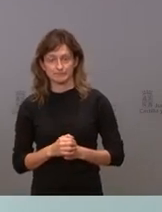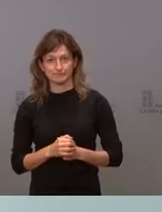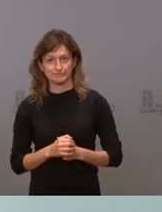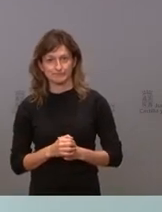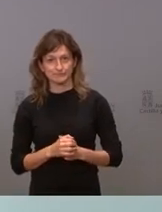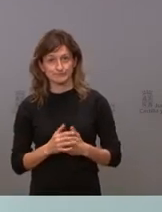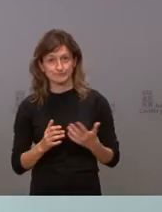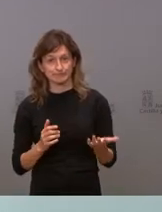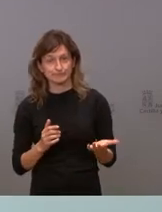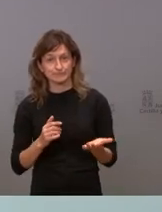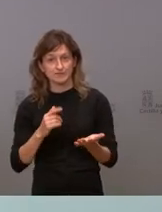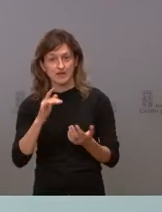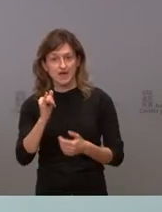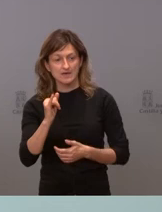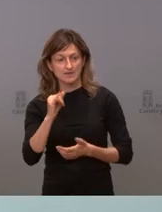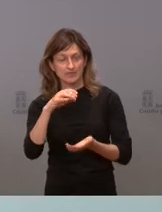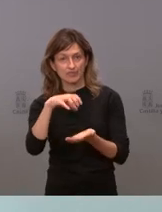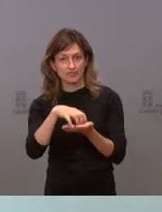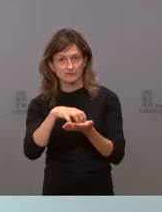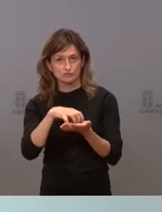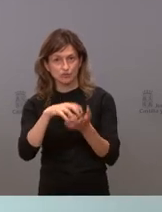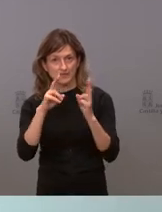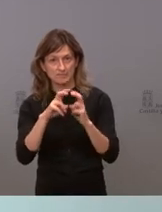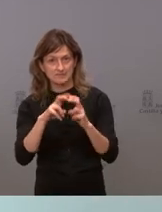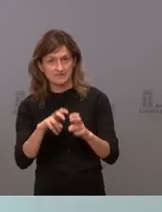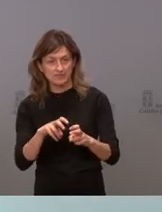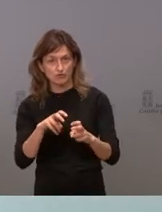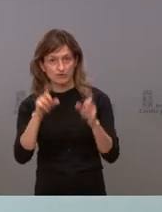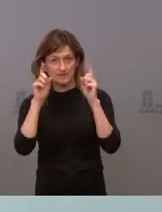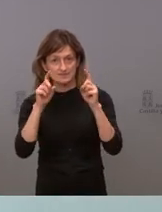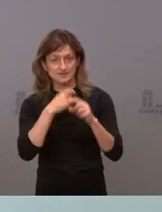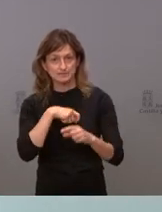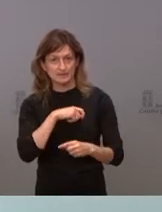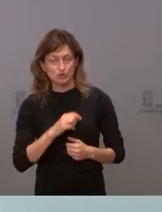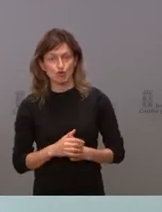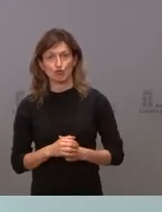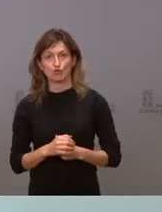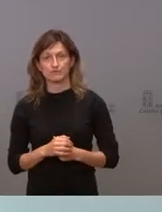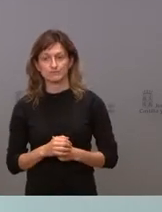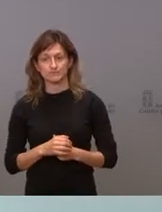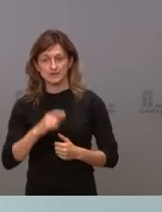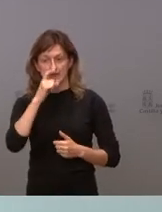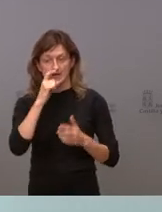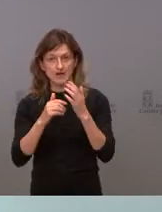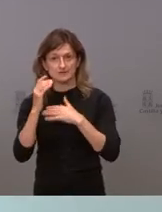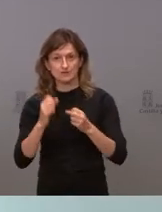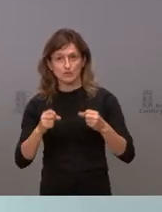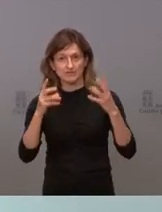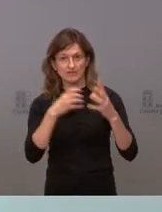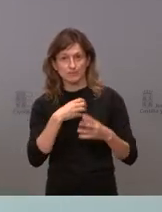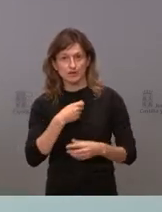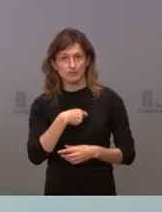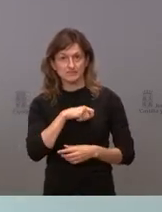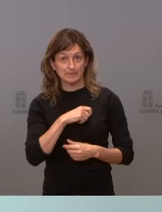bueno pues el centro de investigación de la enseñanza del español el antiguo edificio del Banco España